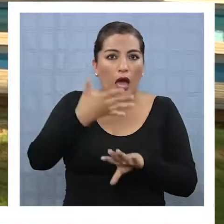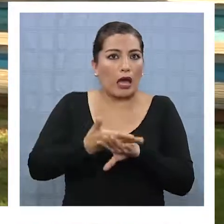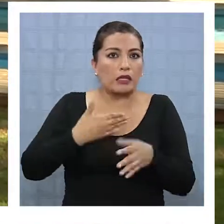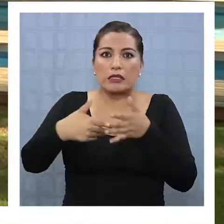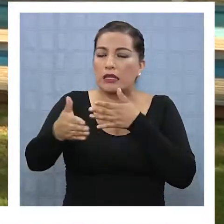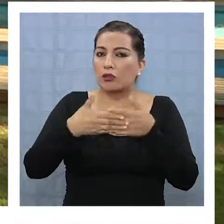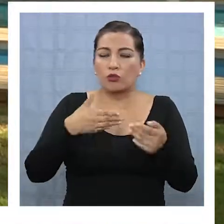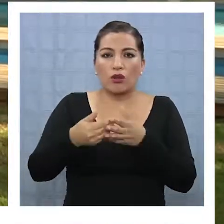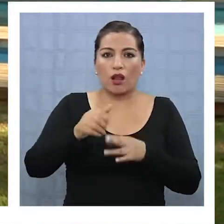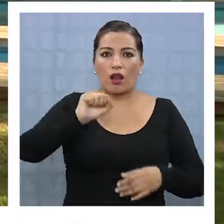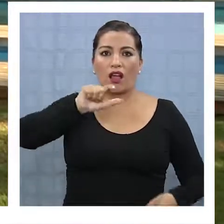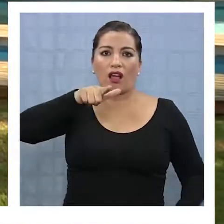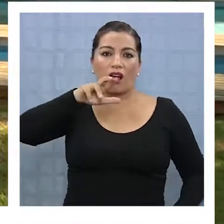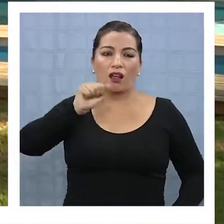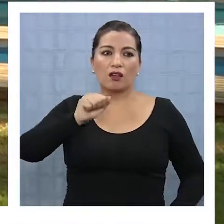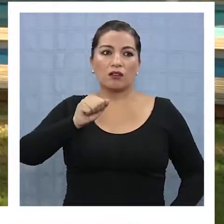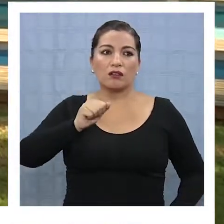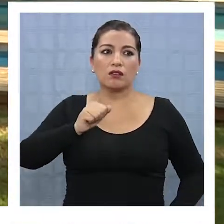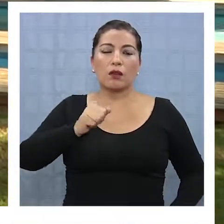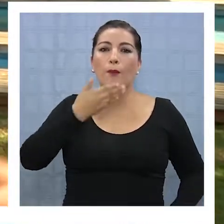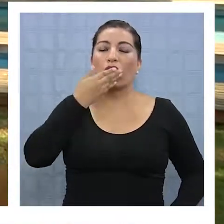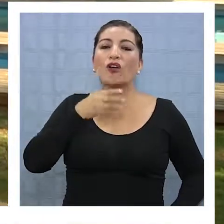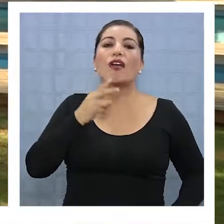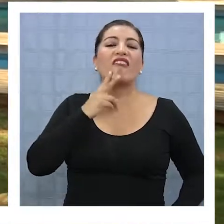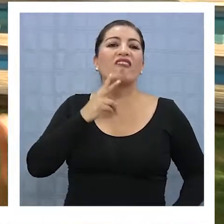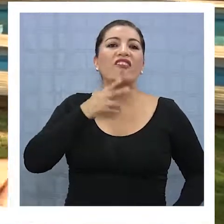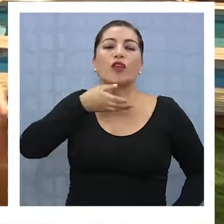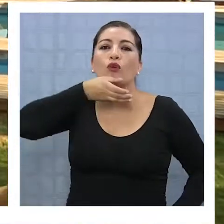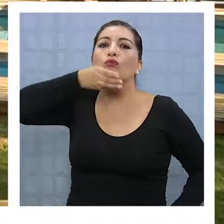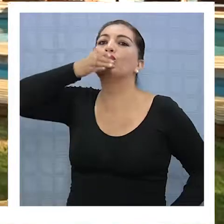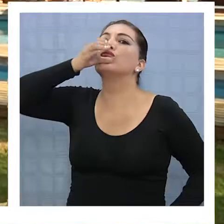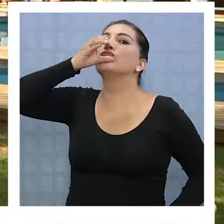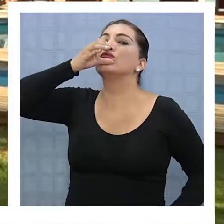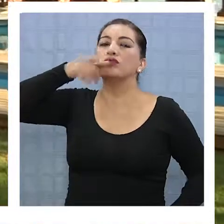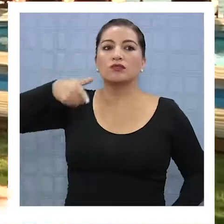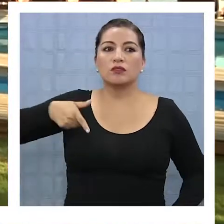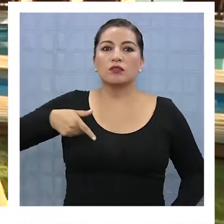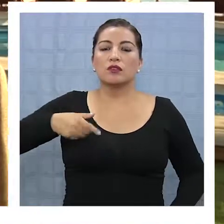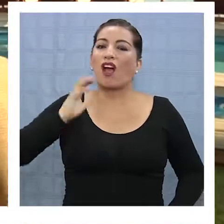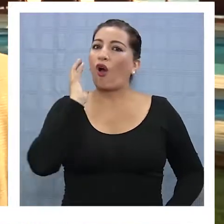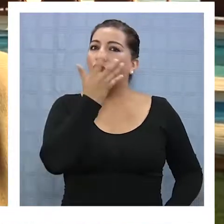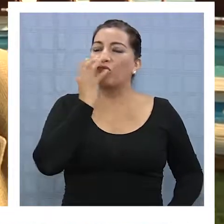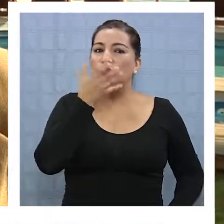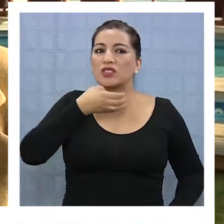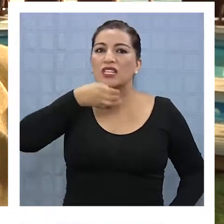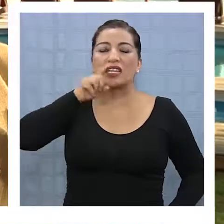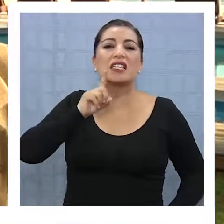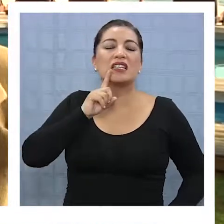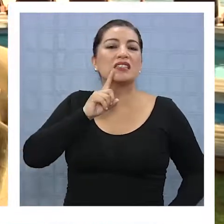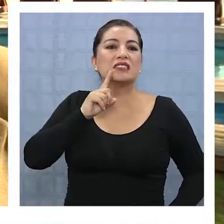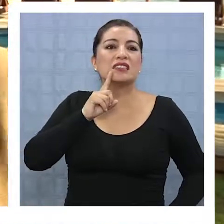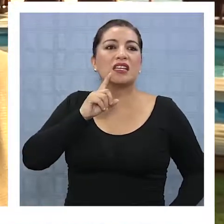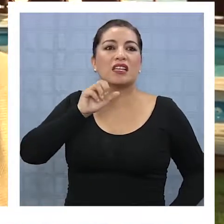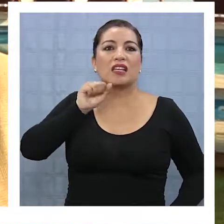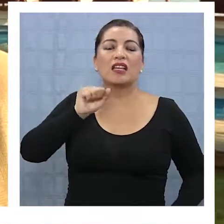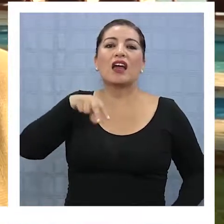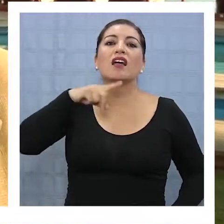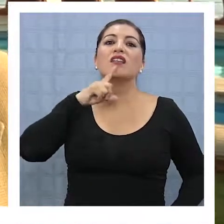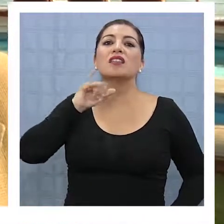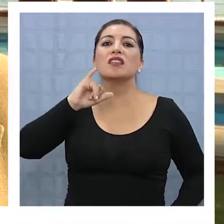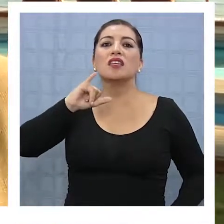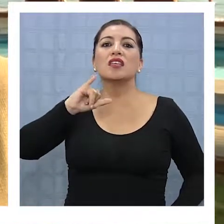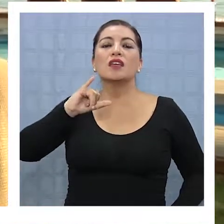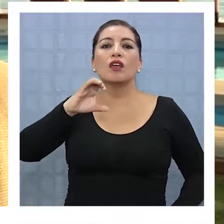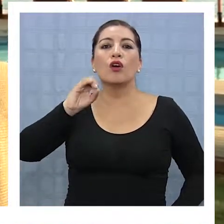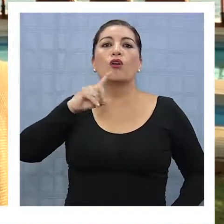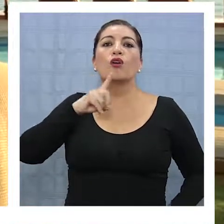naturales, por eso muchas veces recomiendan, ¿no es cierto?, tomarse una copa de vino, o comer cierto tipo de fruta que tienen antioxidantes naturales. Aquí están